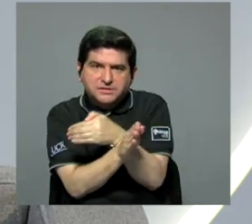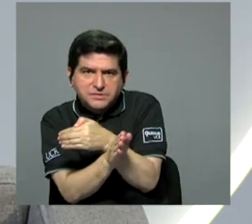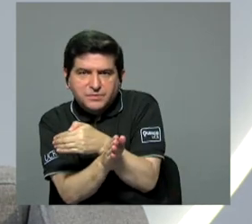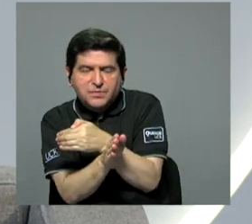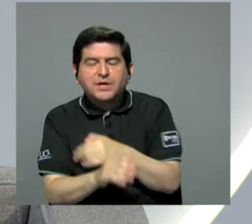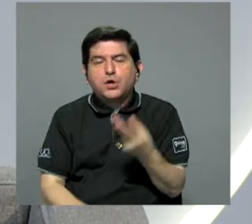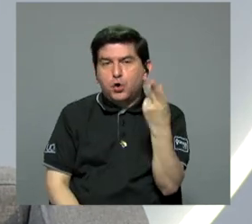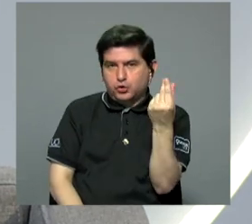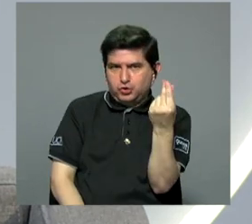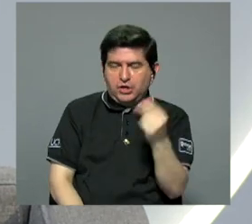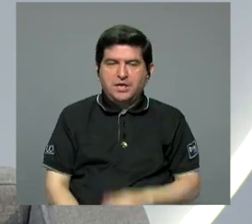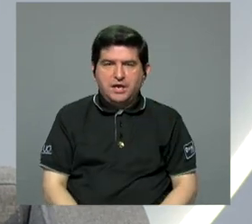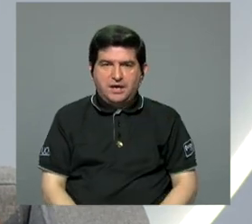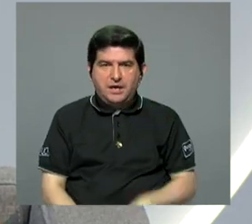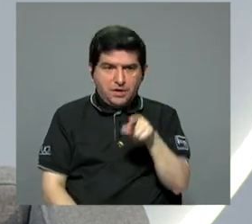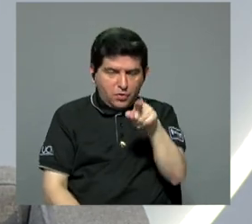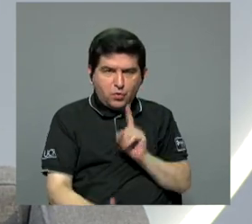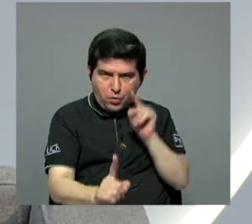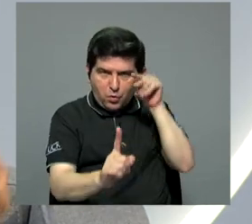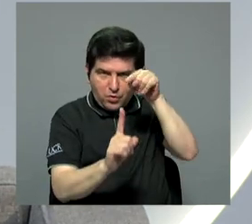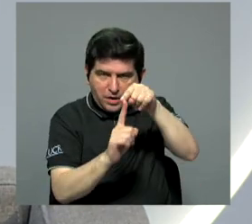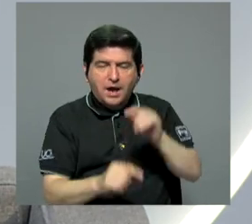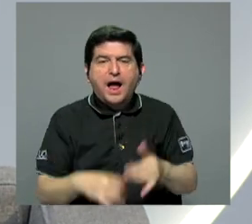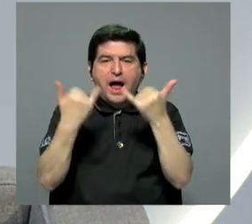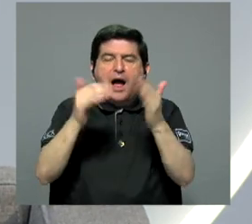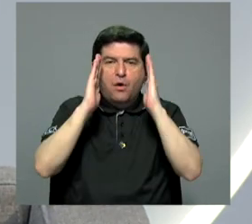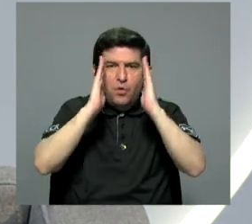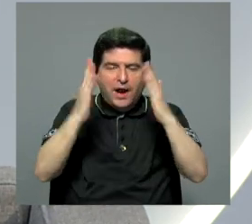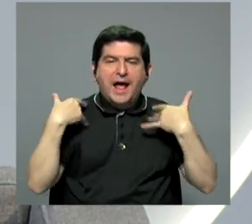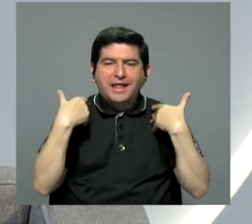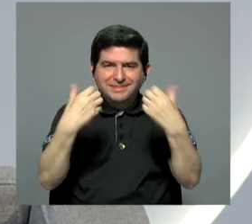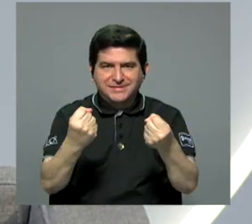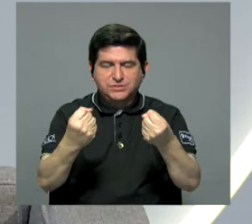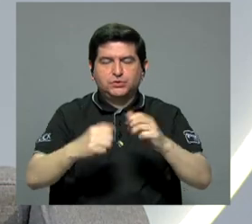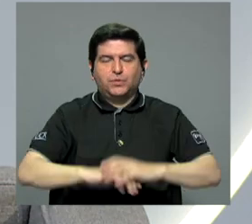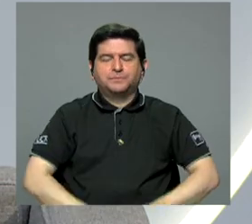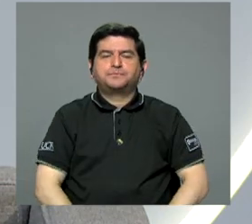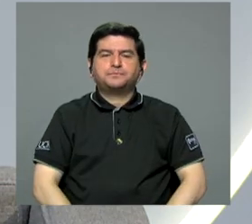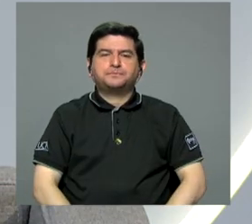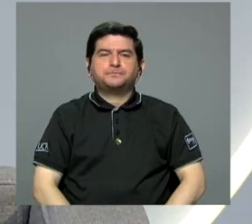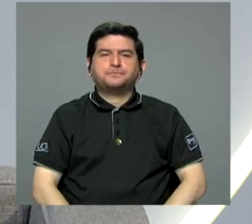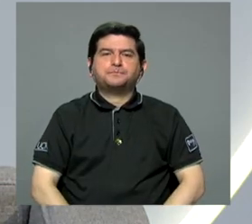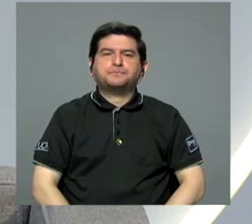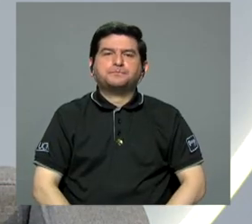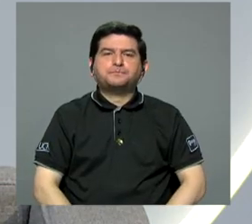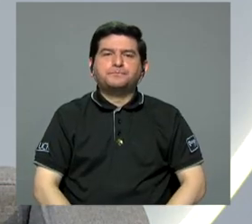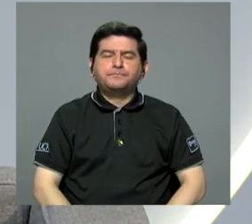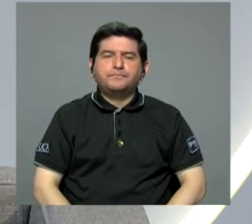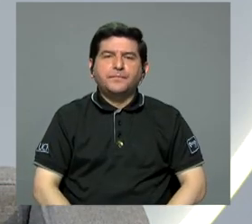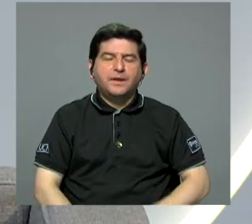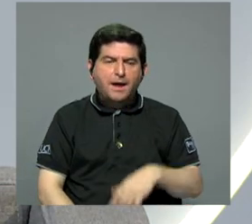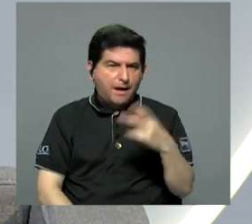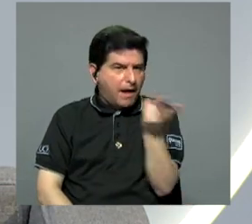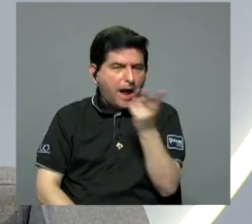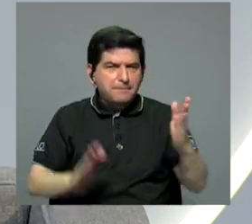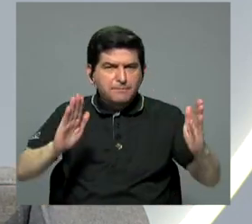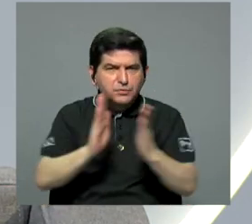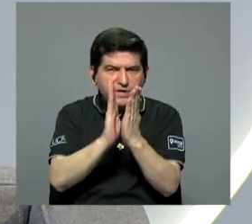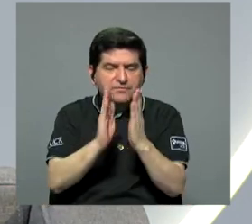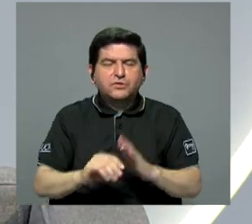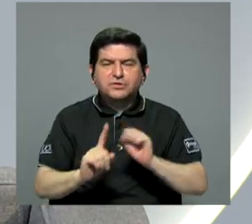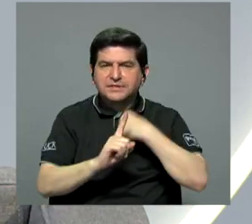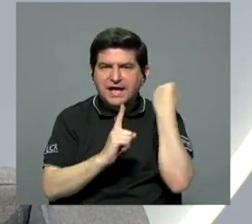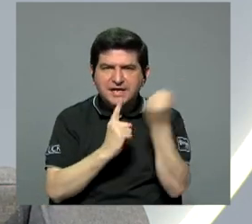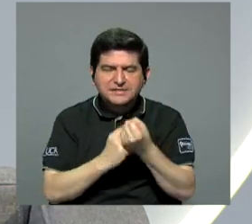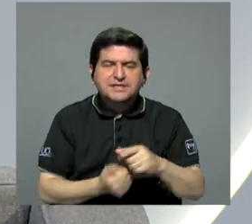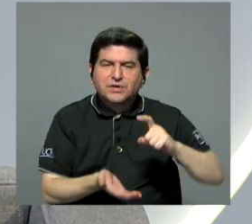Se ha desviado fondos que iban para ello a la atención de la salud. Bien, ¿cómo afrontarían ustedes el tema de